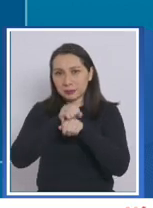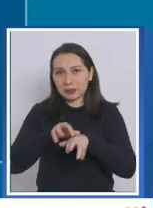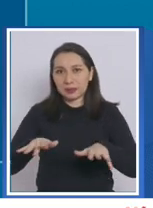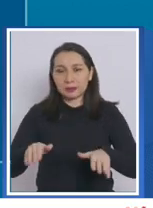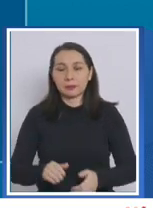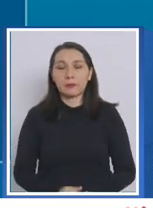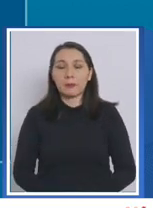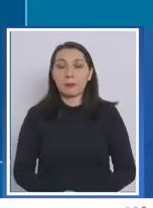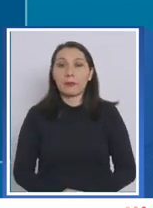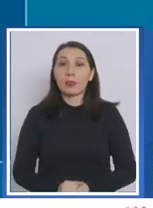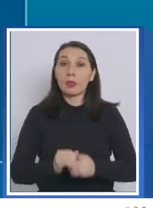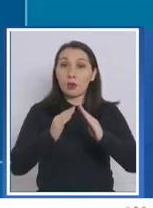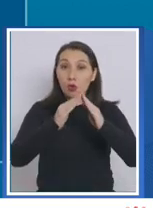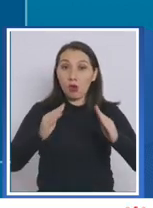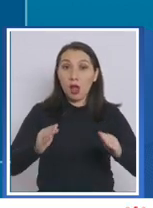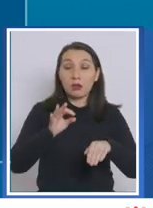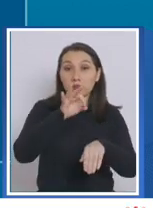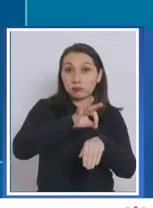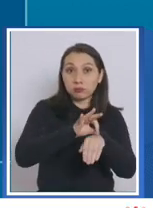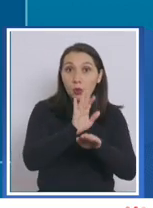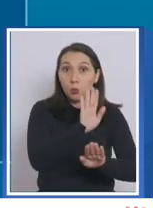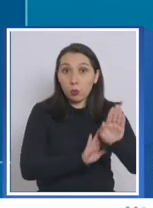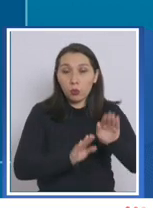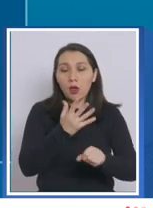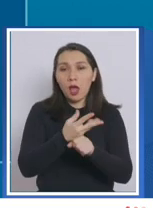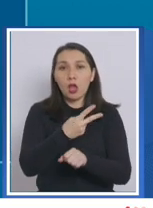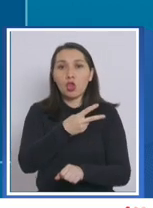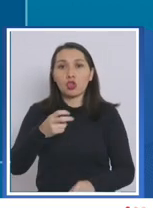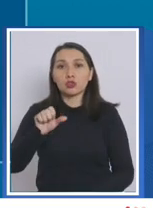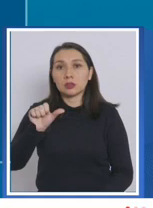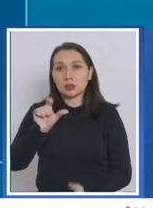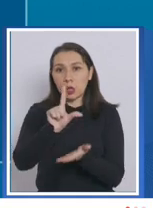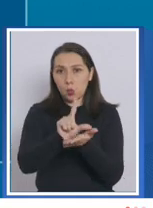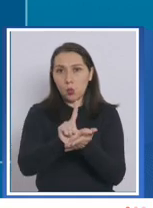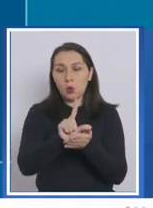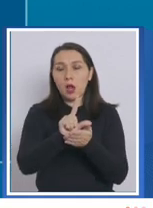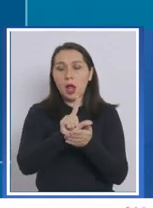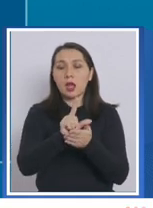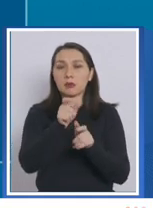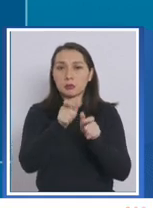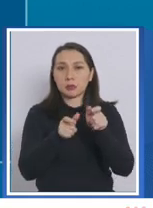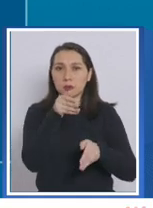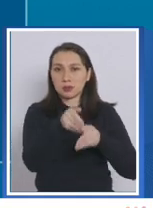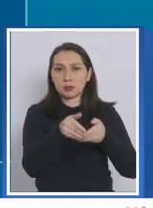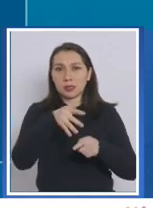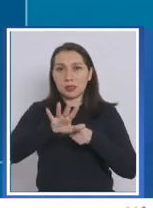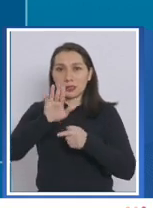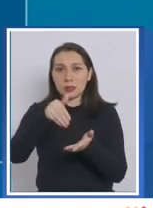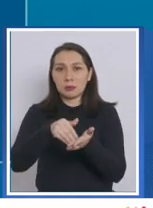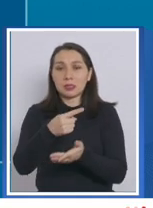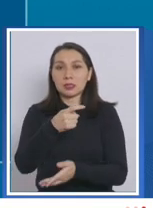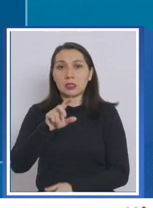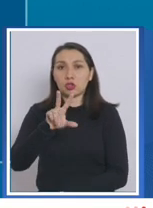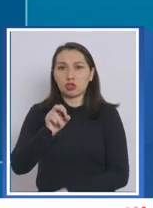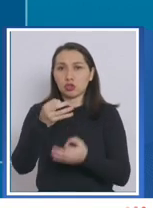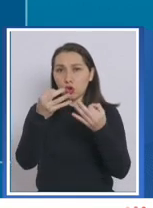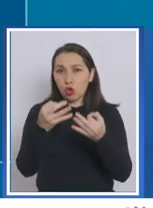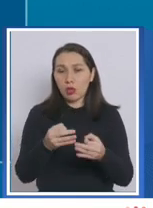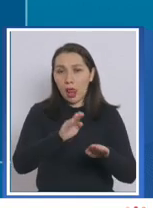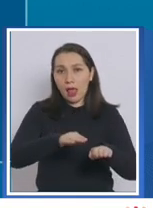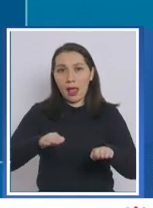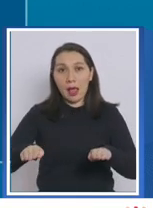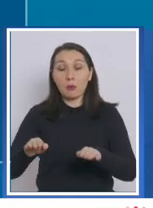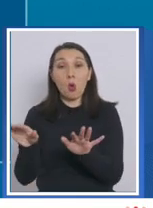Con respecto a las residencias sanitarias, disponemos de 206 recintos de hospedaje con 15.180 camas totales.